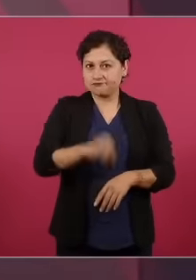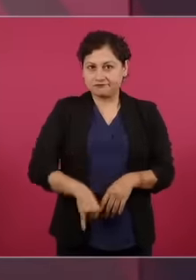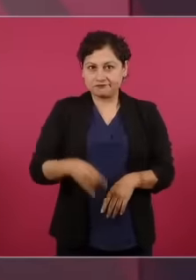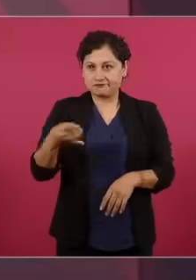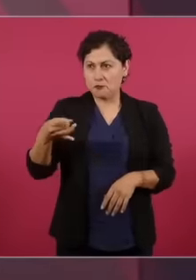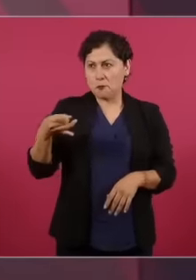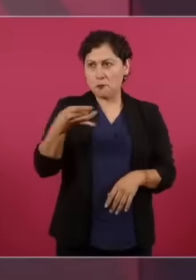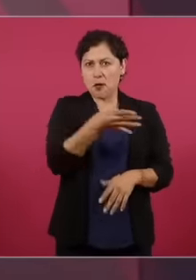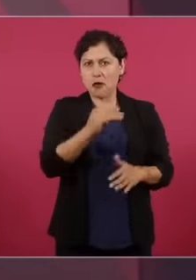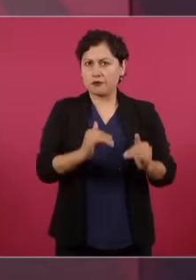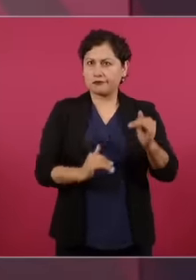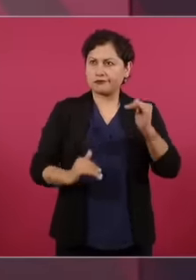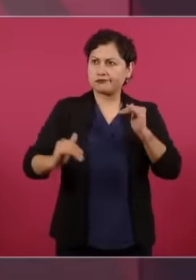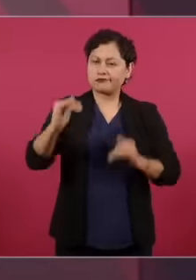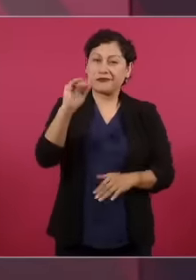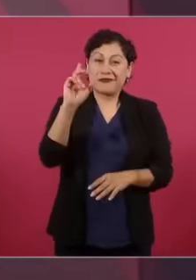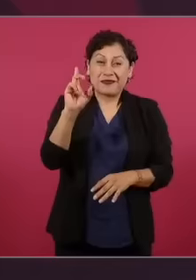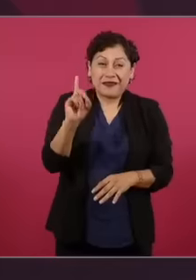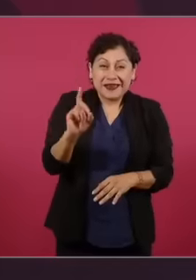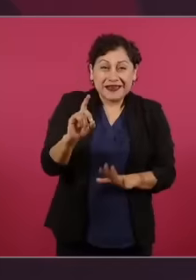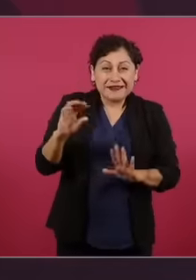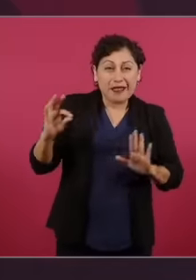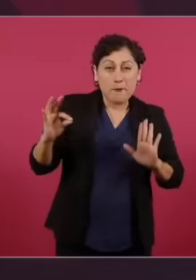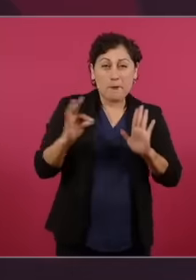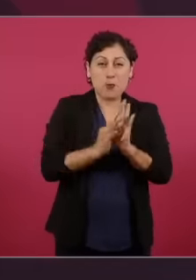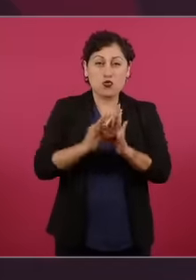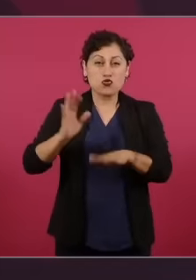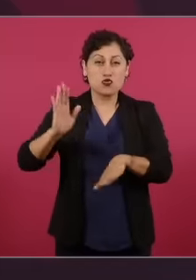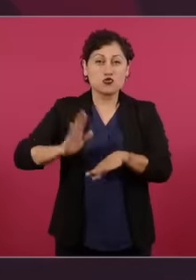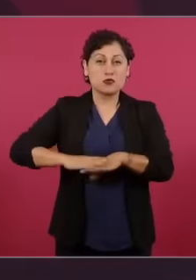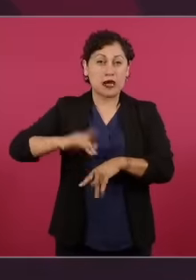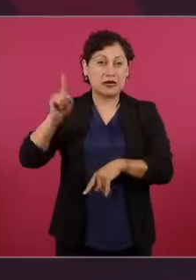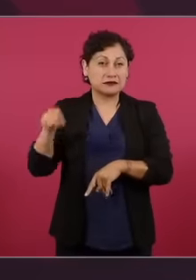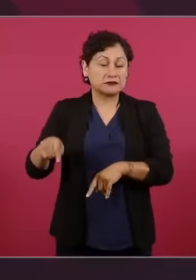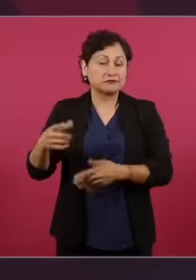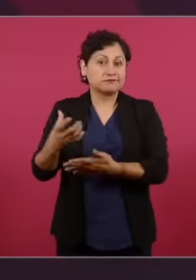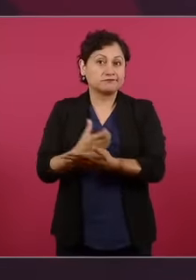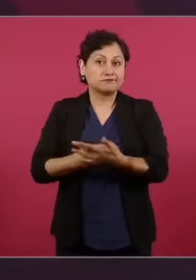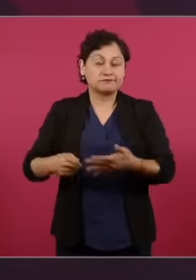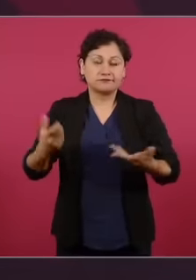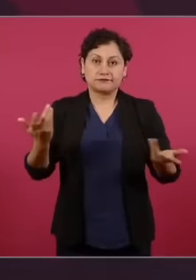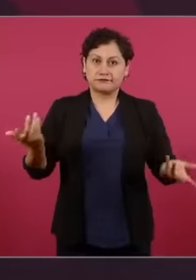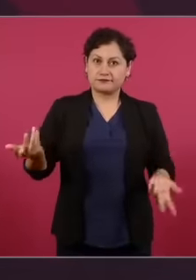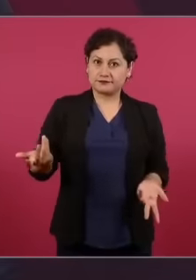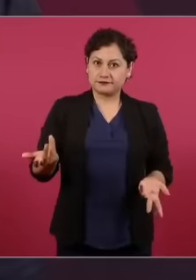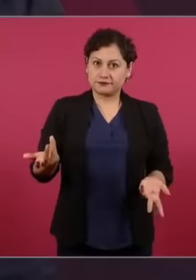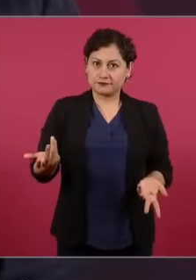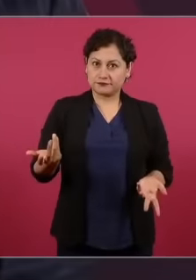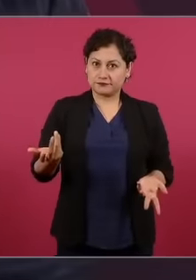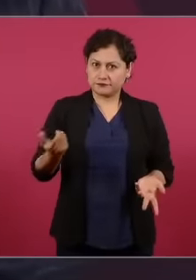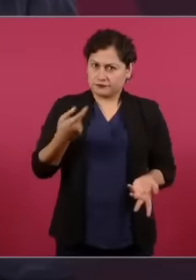de 30 puntos de ventaja ¿cómo se atrevieron sin tener